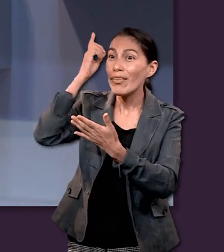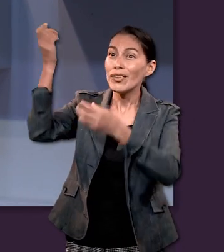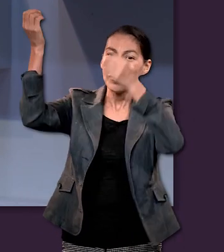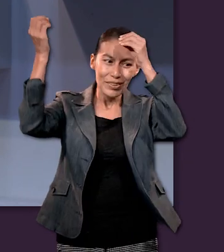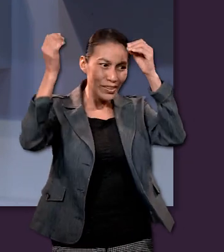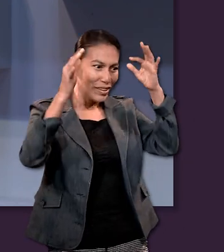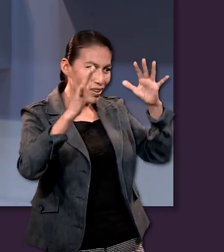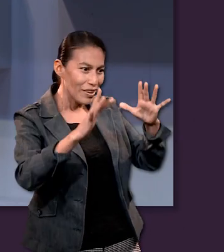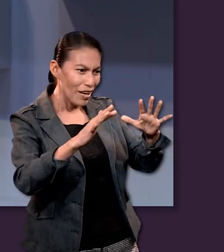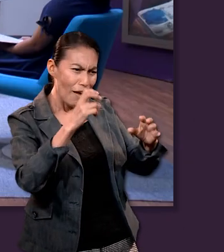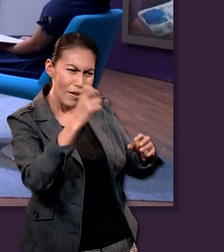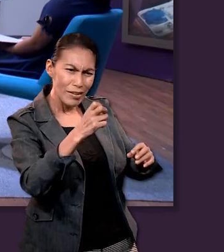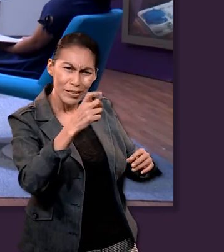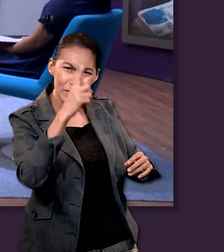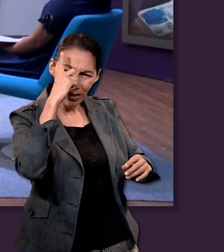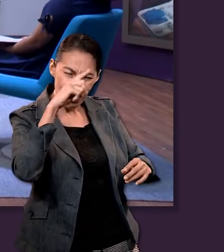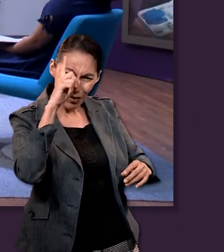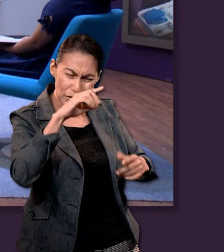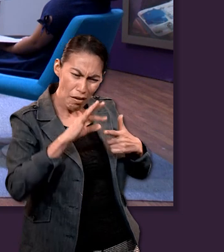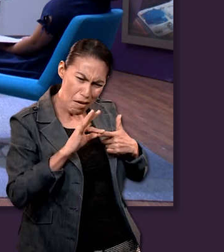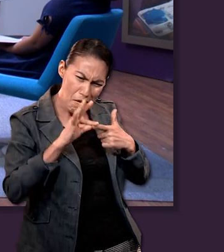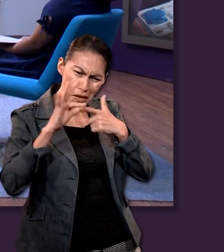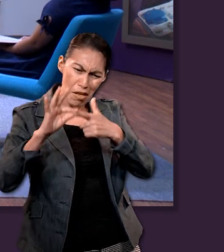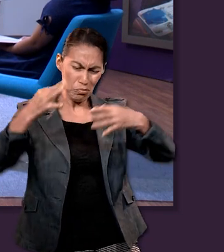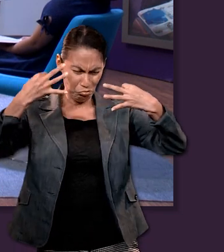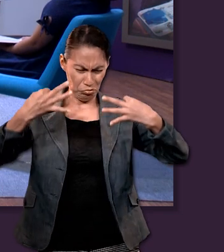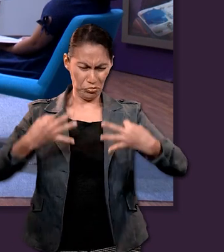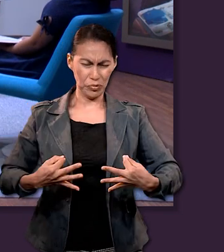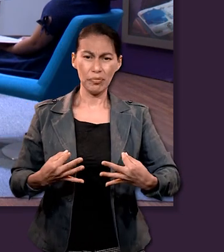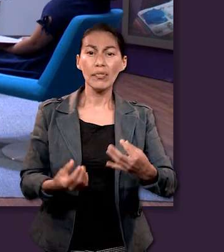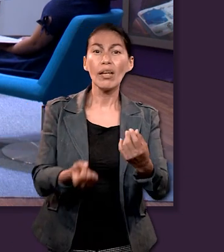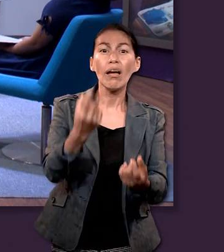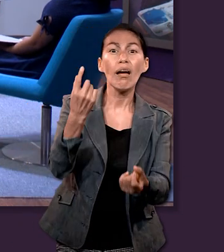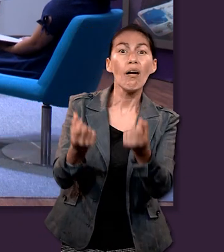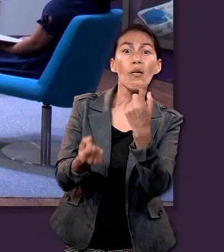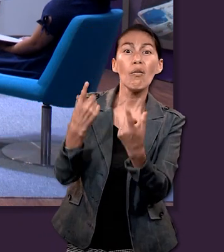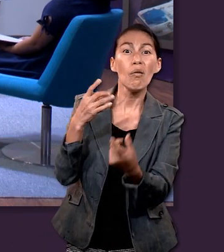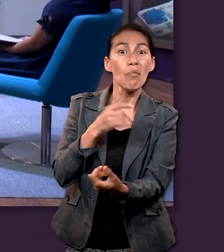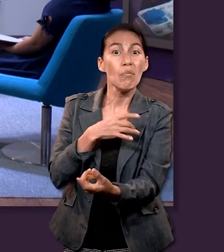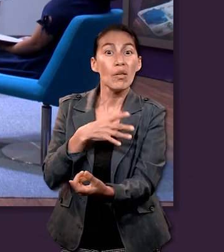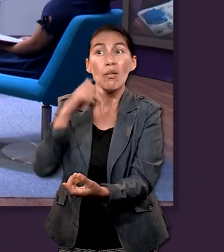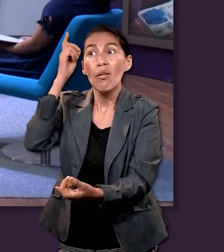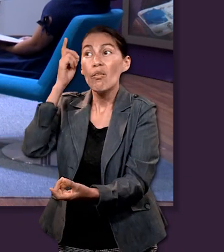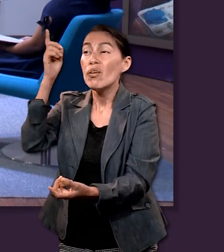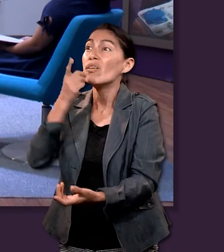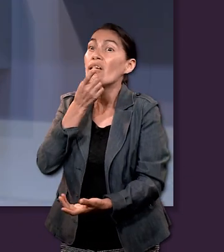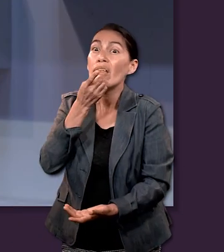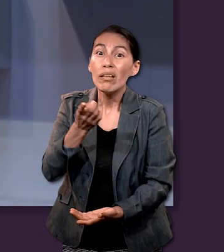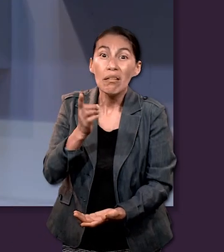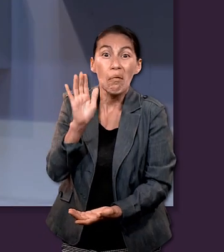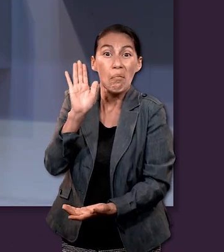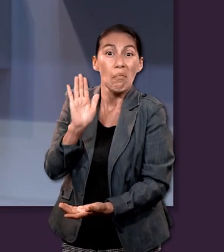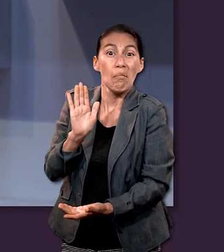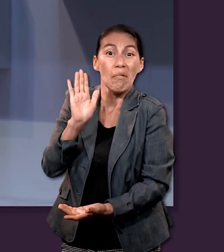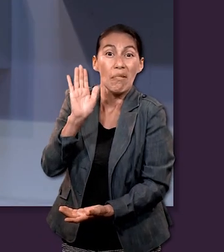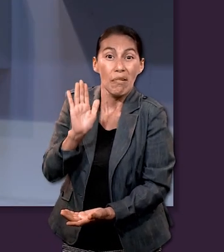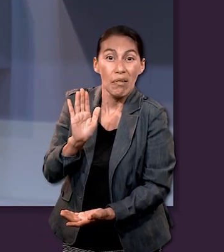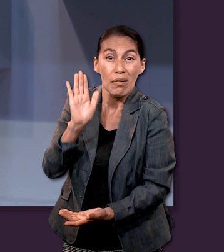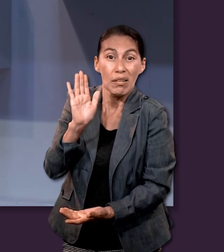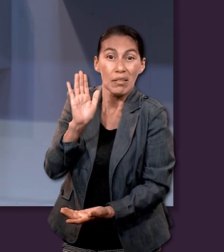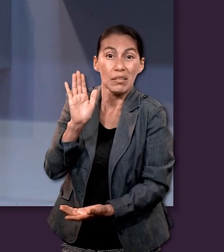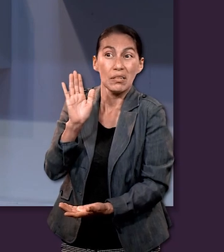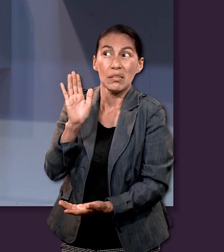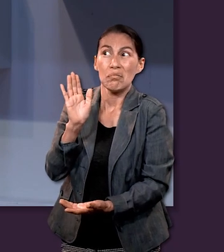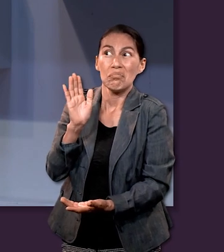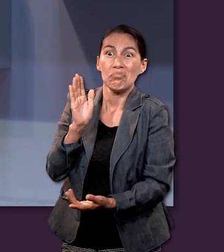y acaso no es este Espíritu una guía real verdadero y eficaz algunos parecen temerosos de fiarse de lo que dice